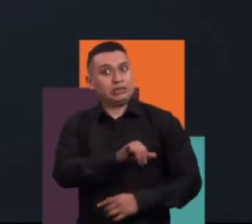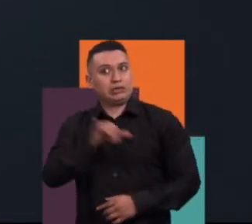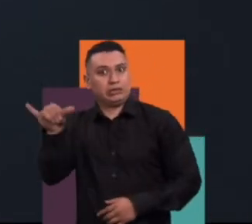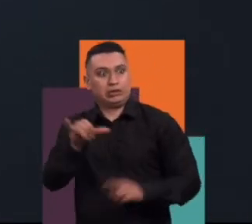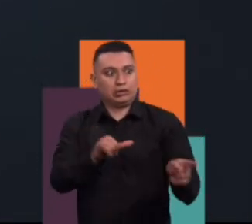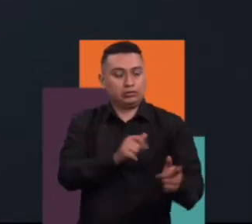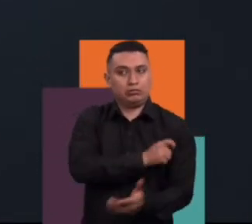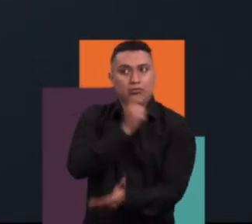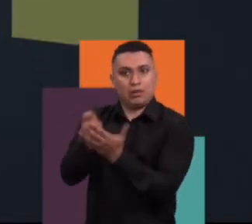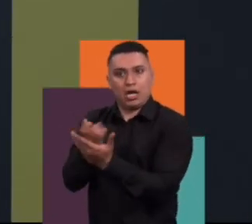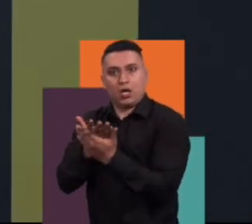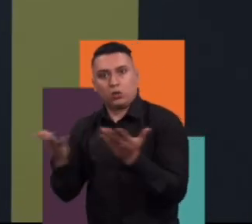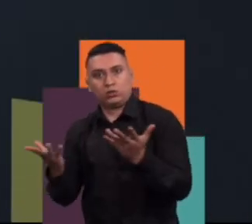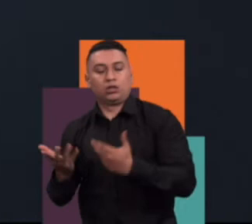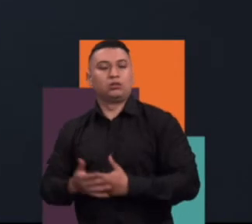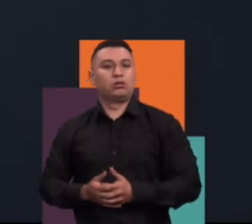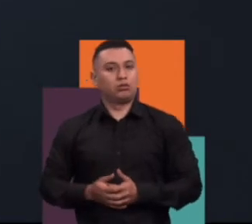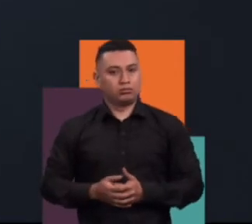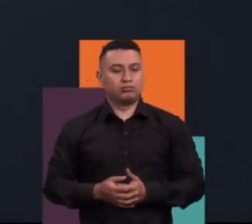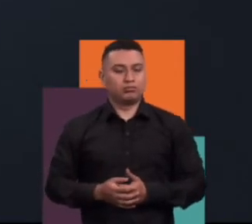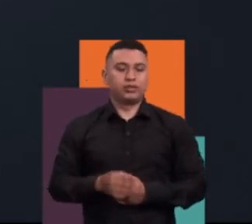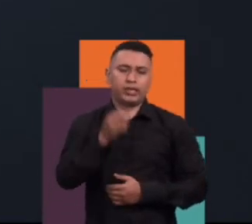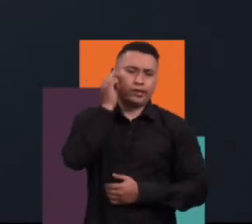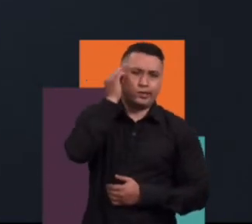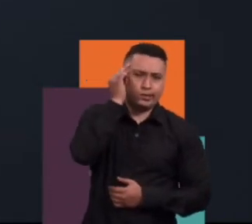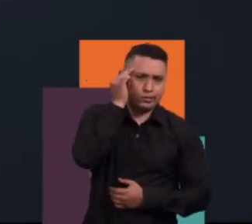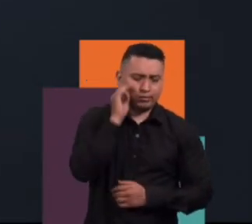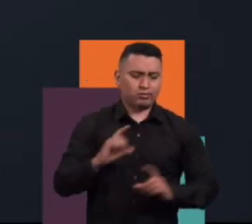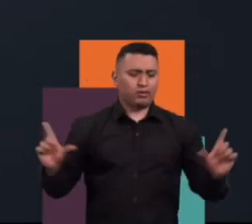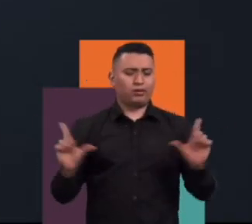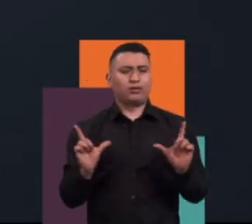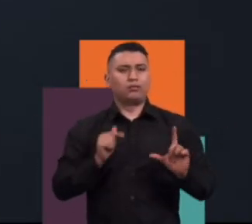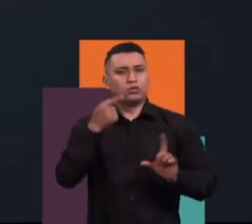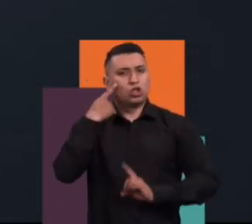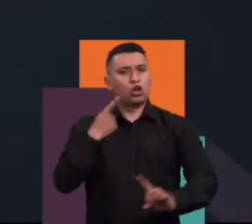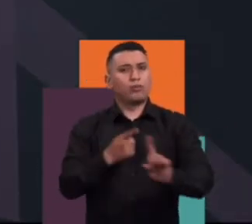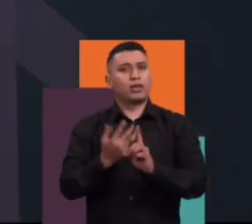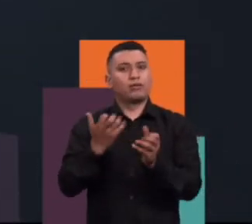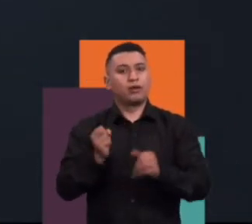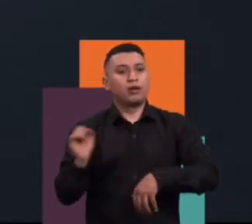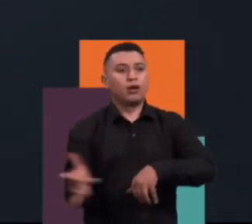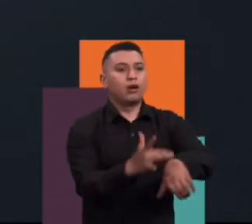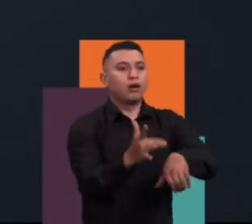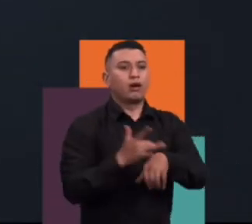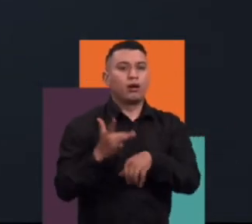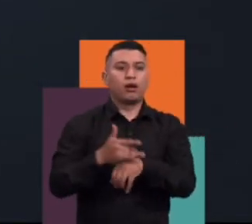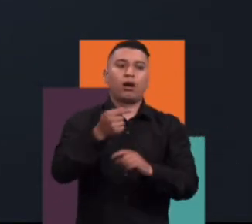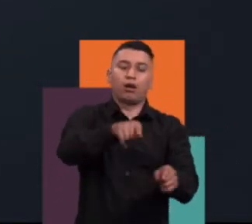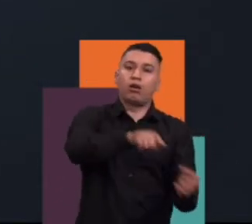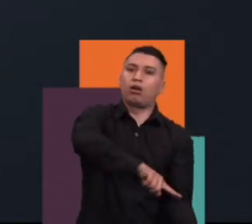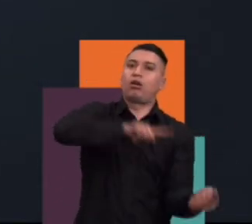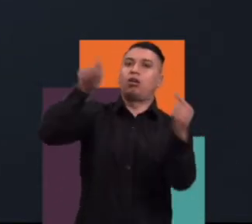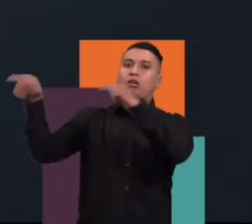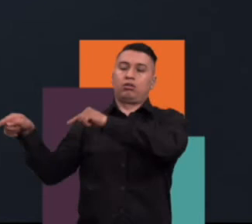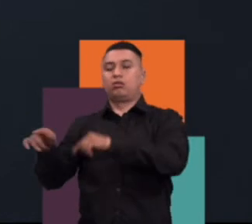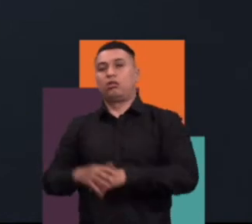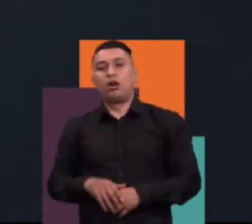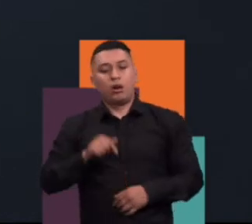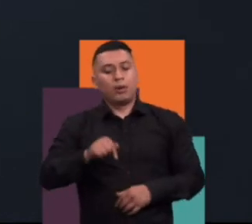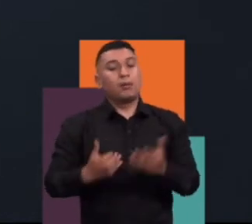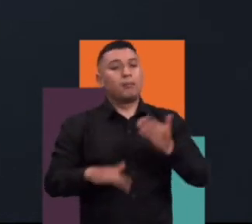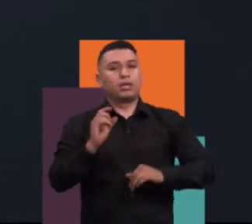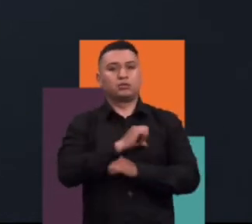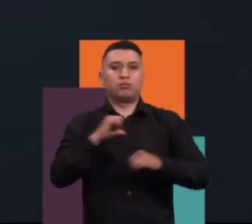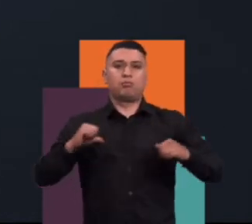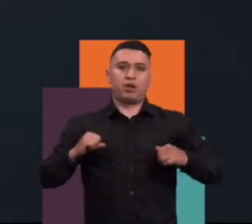o pagar esos viajes a estos lugares. Ahora, evidentemente que la televisión es un producto de consumo masivo, pero muchos de estos programas y realities de